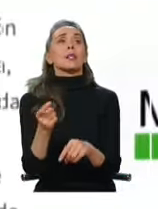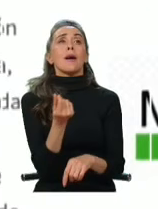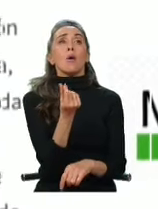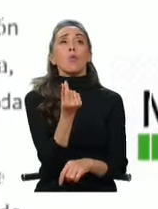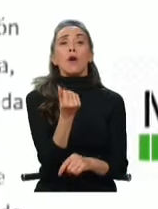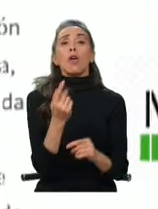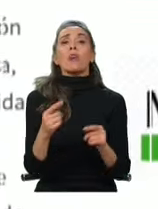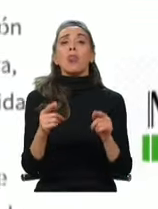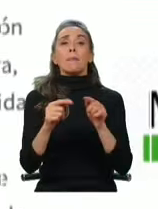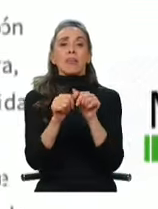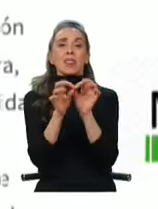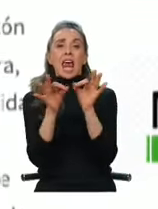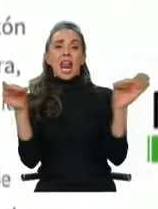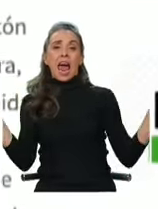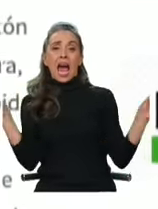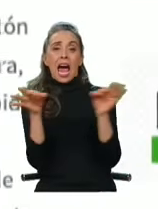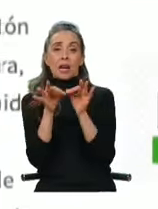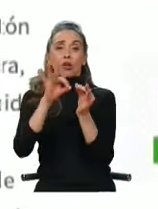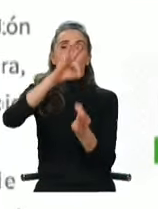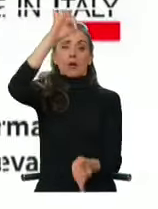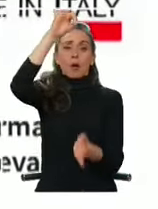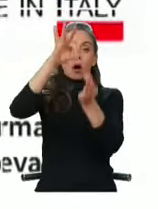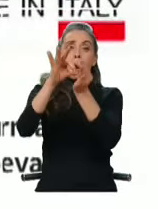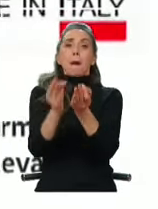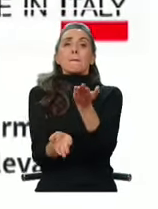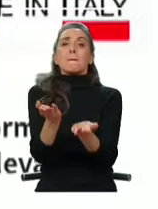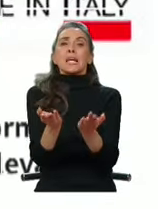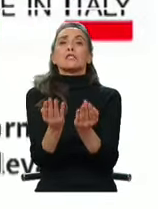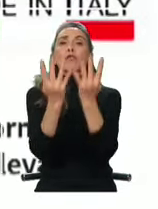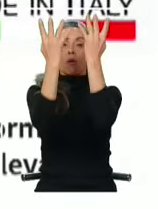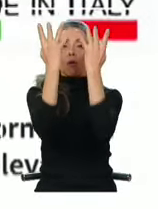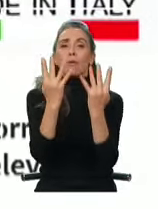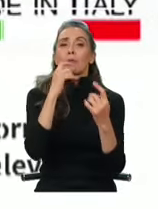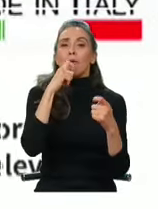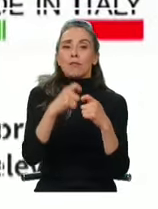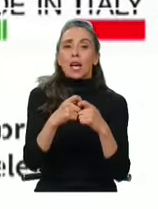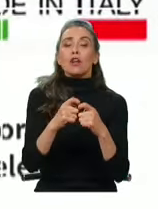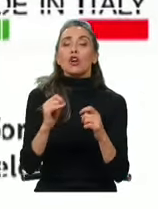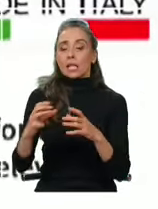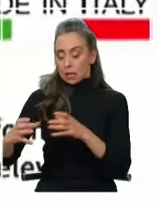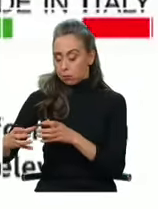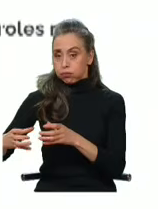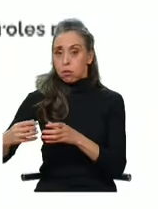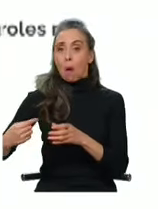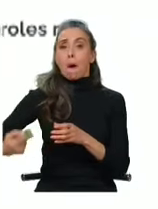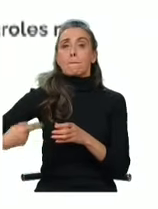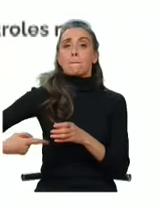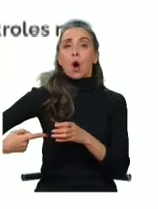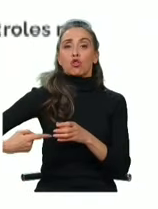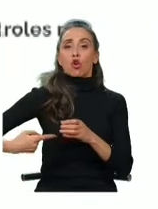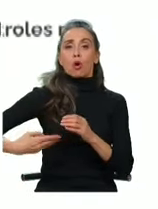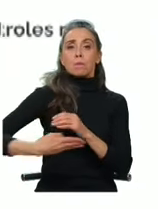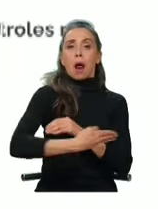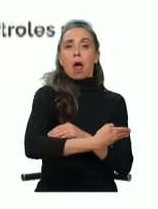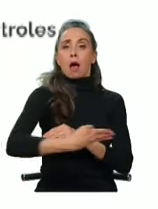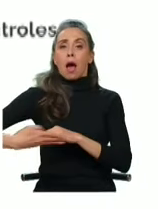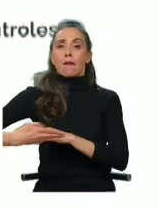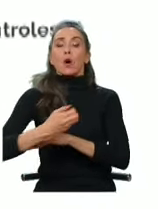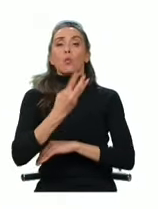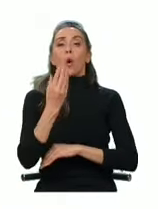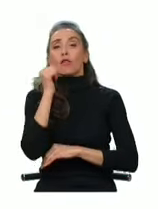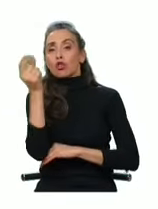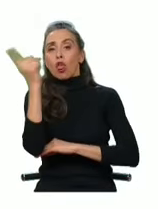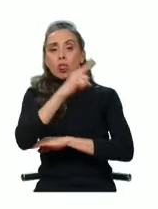depende del tamaño, diseño y peso, además de la calidad del motor y la cantidad de aperturas diarias. Todo esto